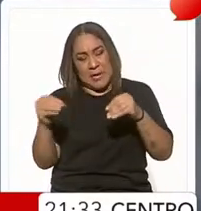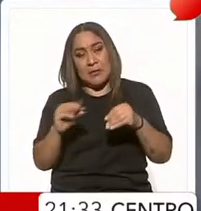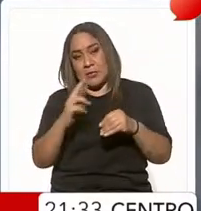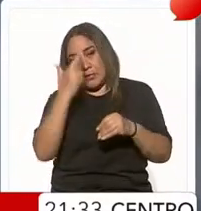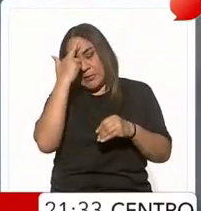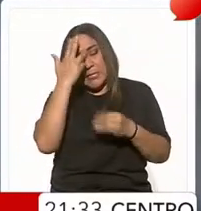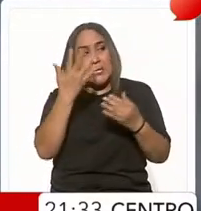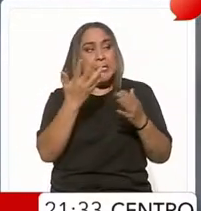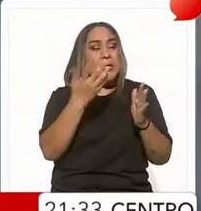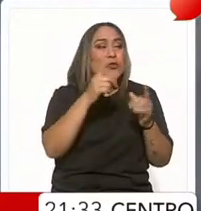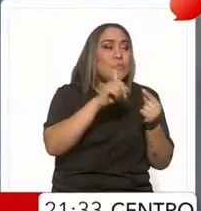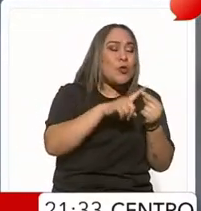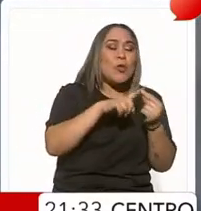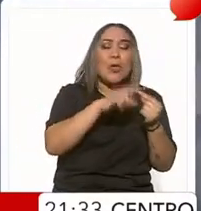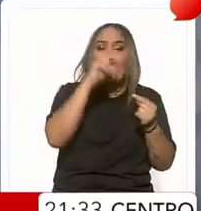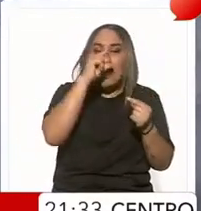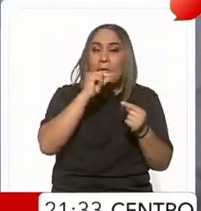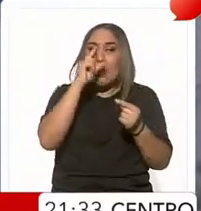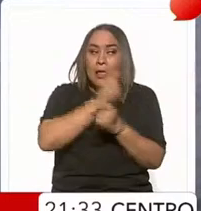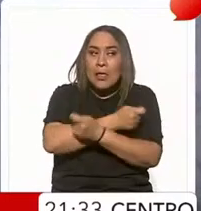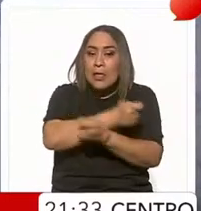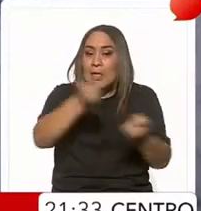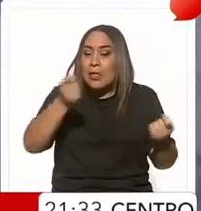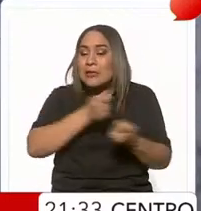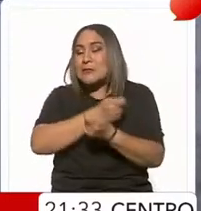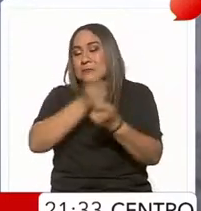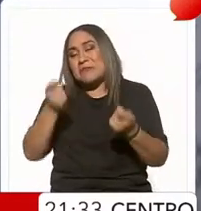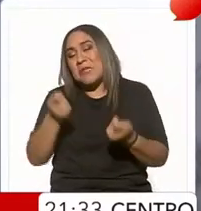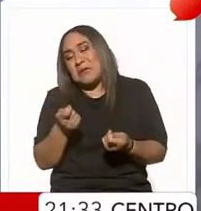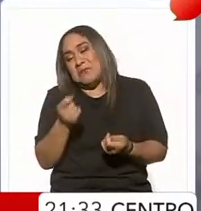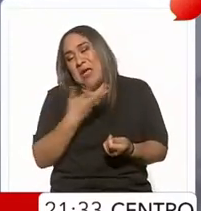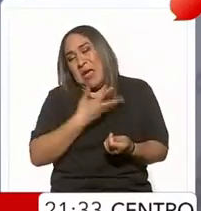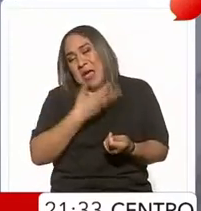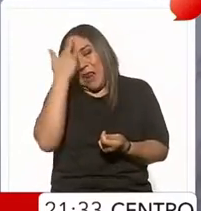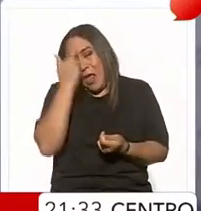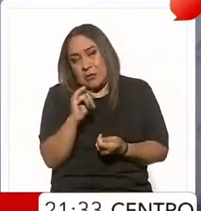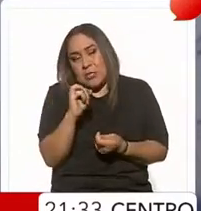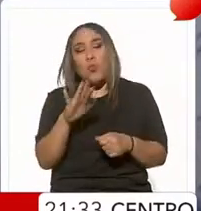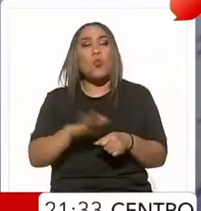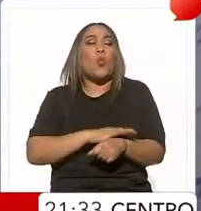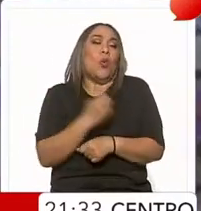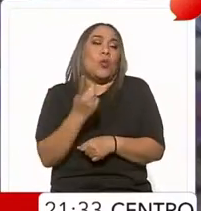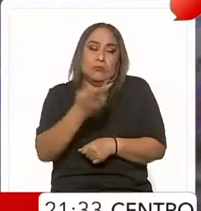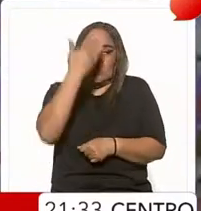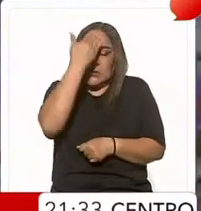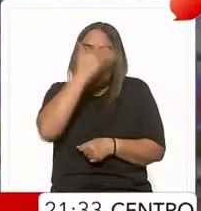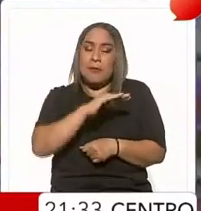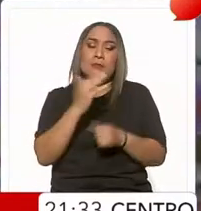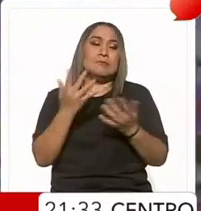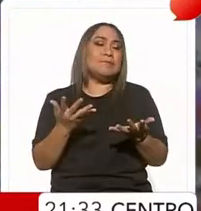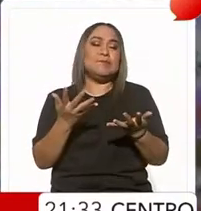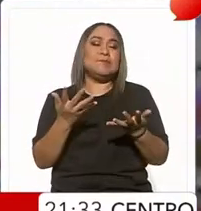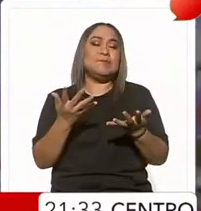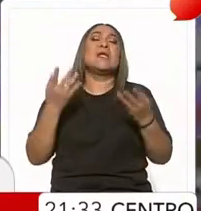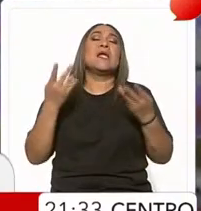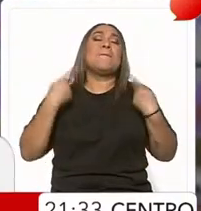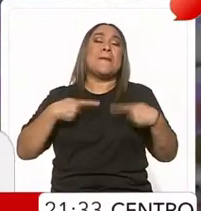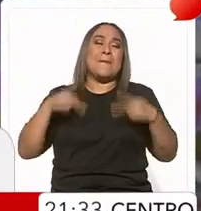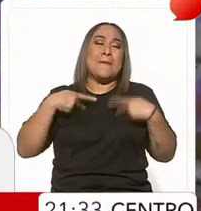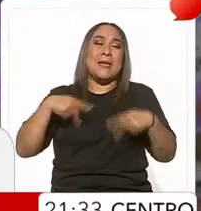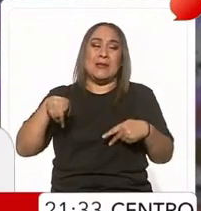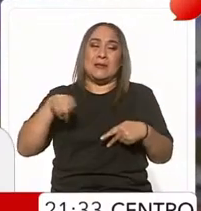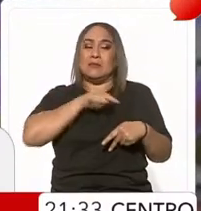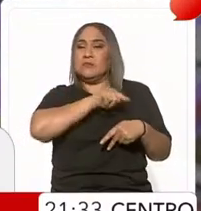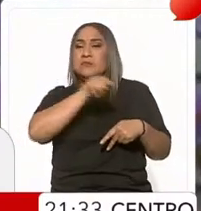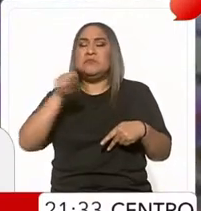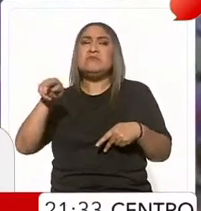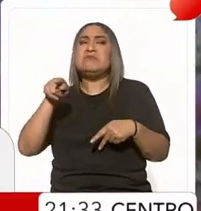de cobertura y era esperable, en el sentido de que las personas se acercaron